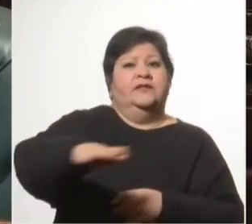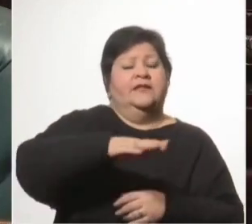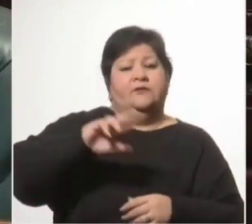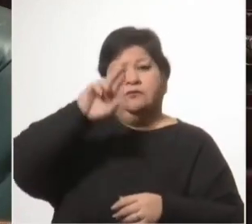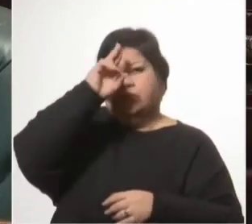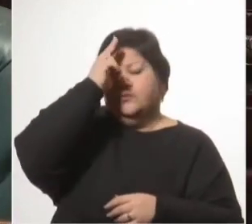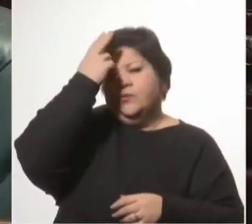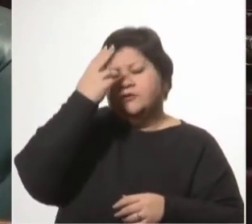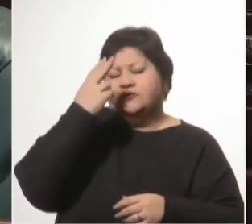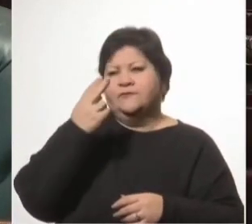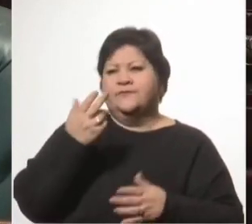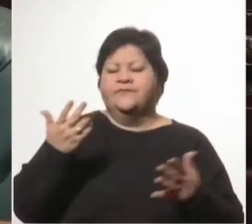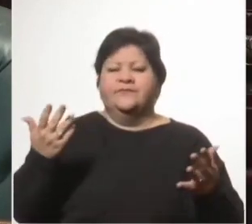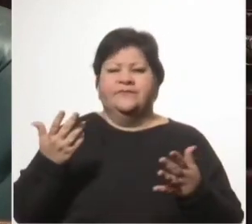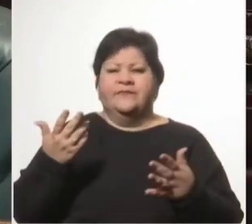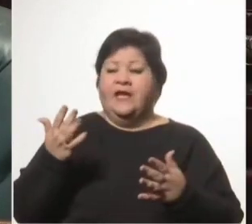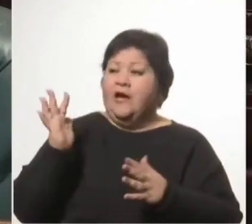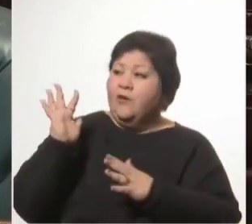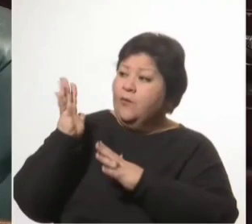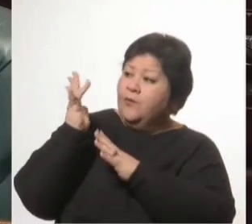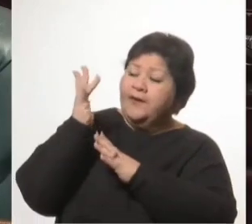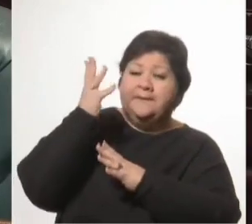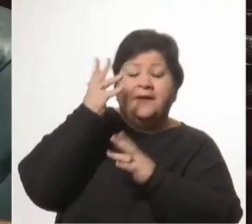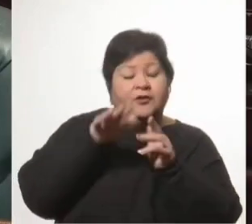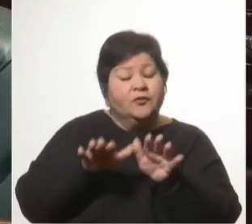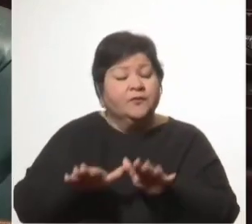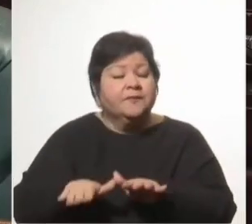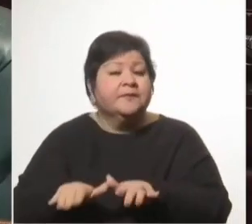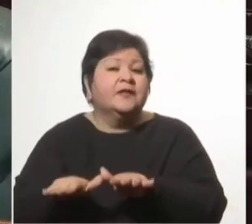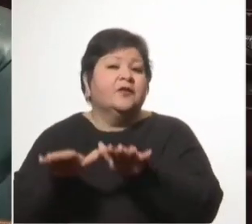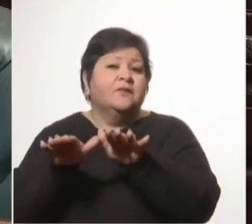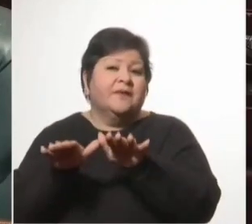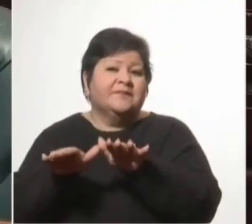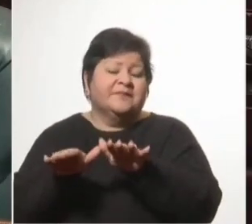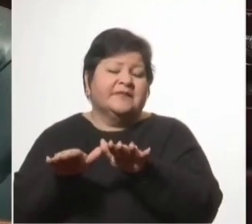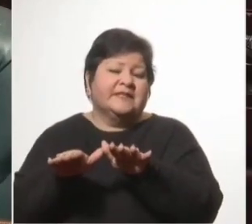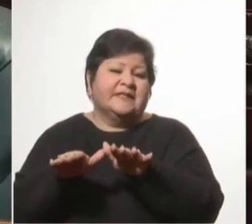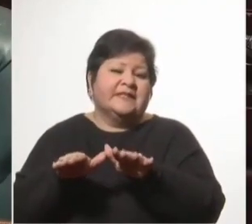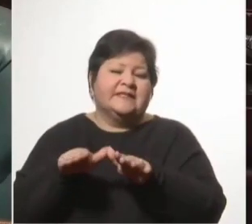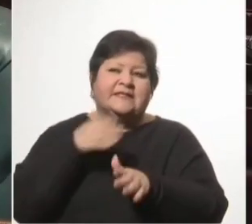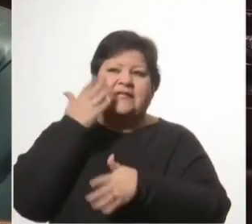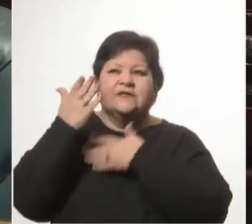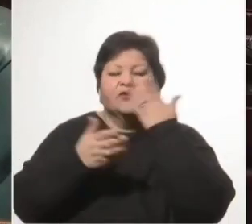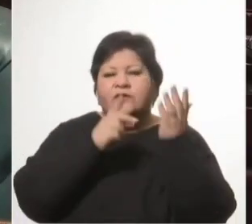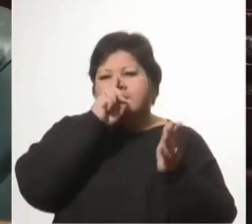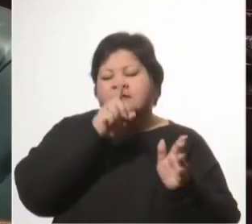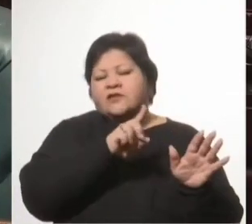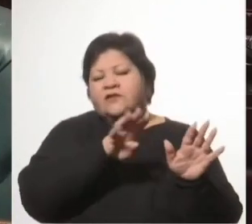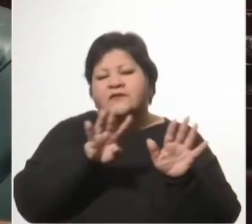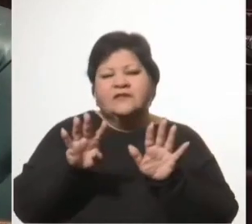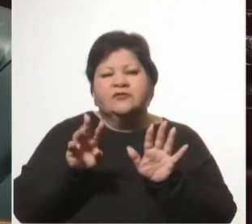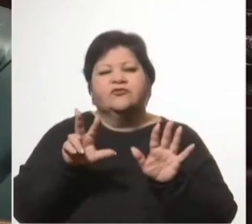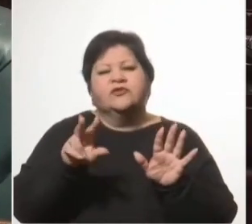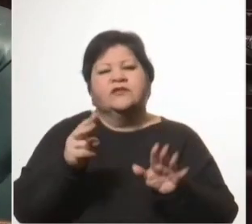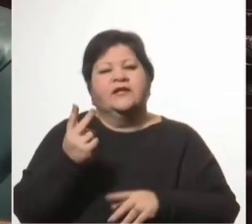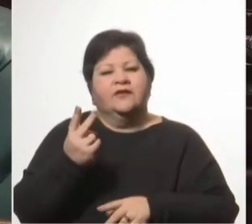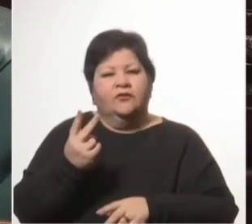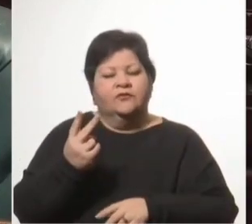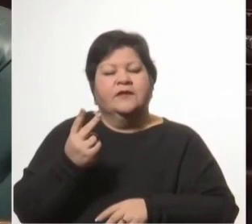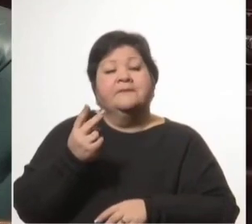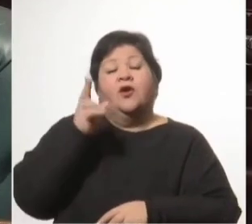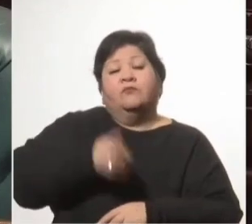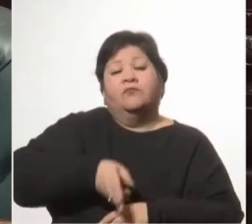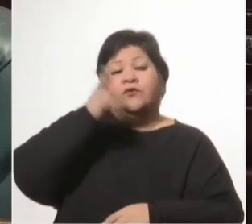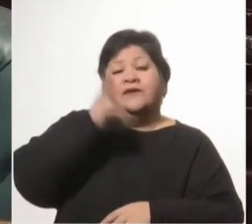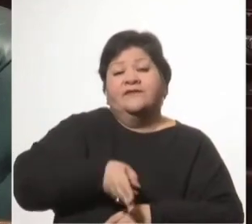una mano Paloma debió ser el final de la retirada de la Falta de 1982, pero fue censurada por la oscuridad